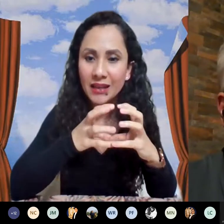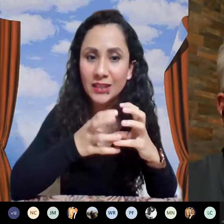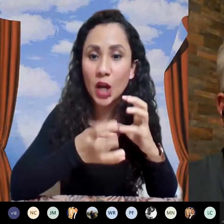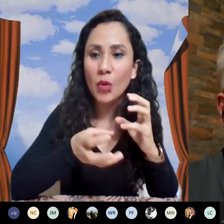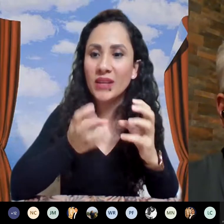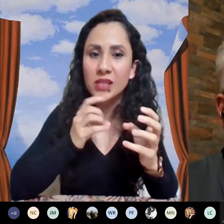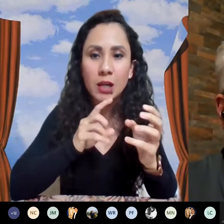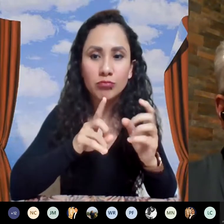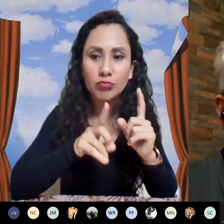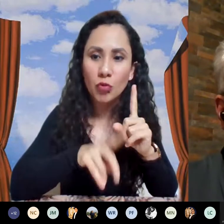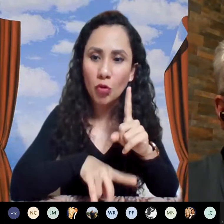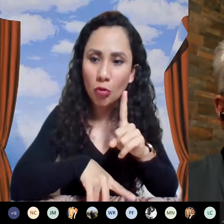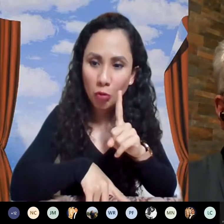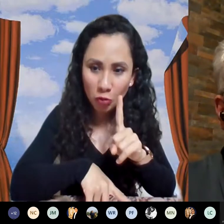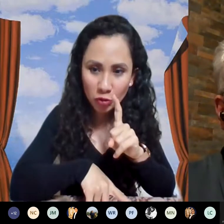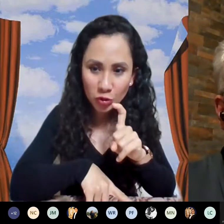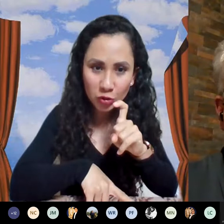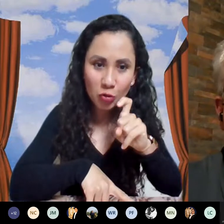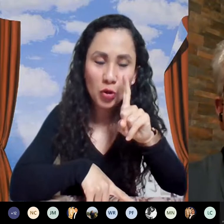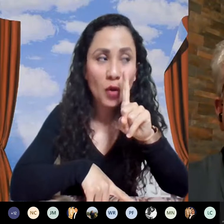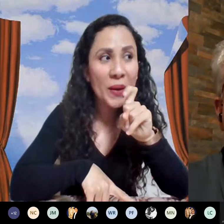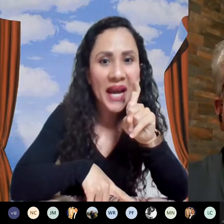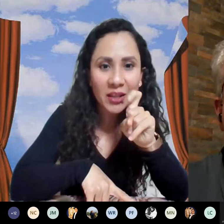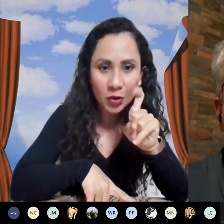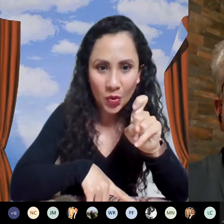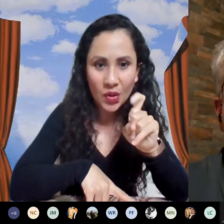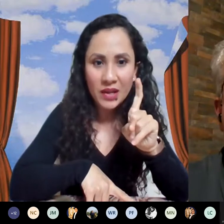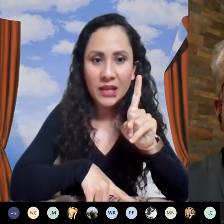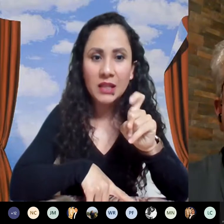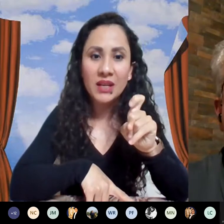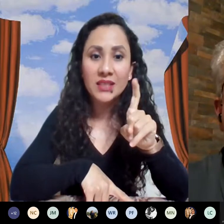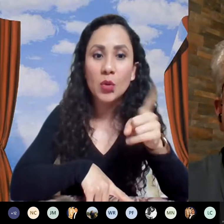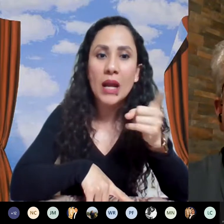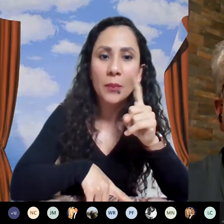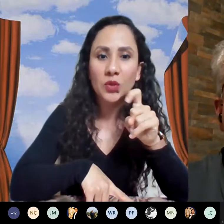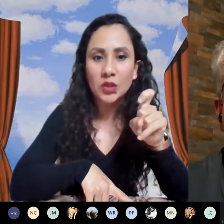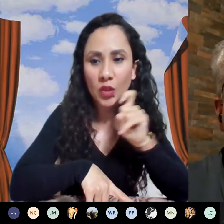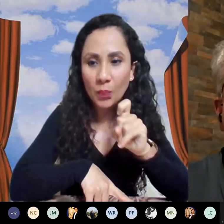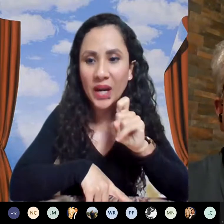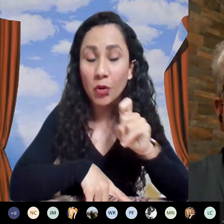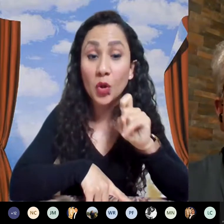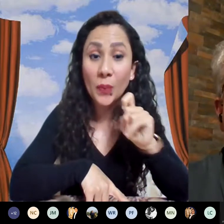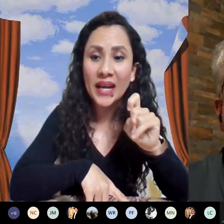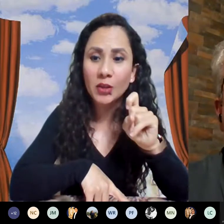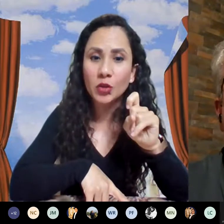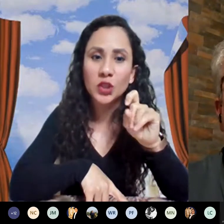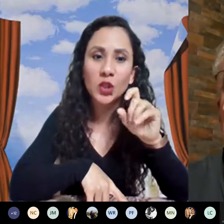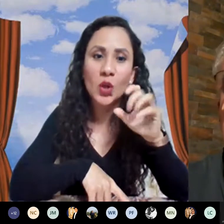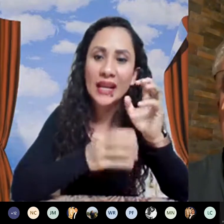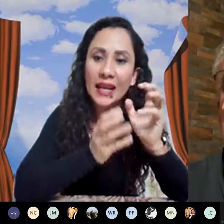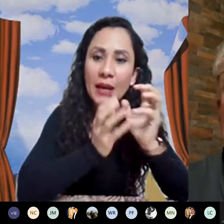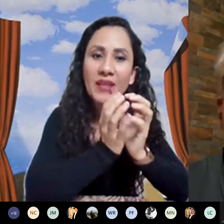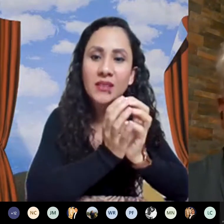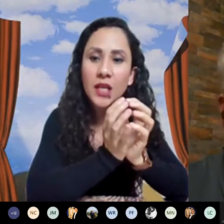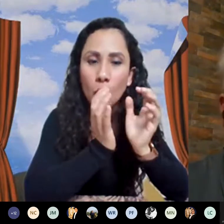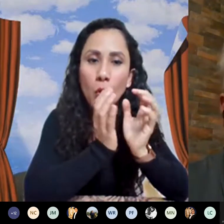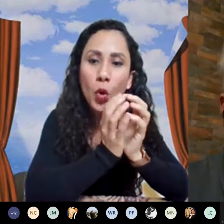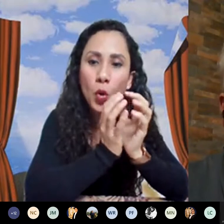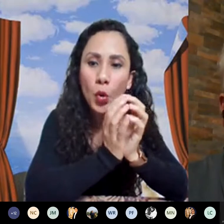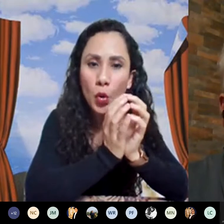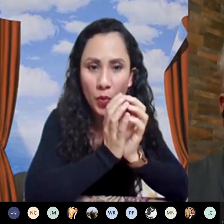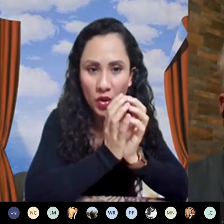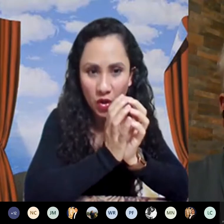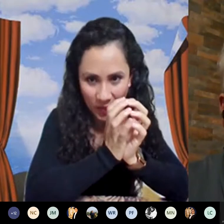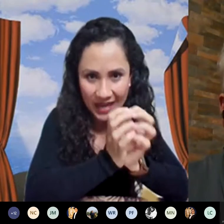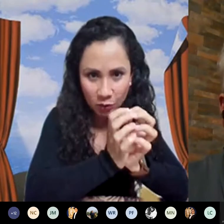gen ya no va a ser un objeto ni va a ser una posición para un objeto sino que el gen va a ser